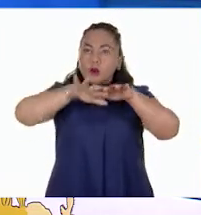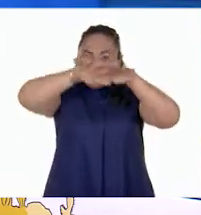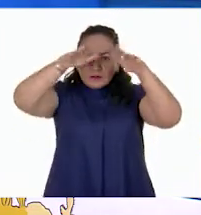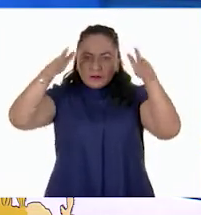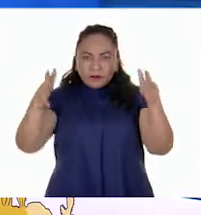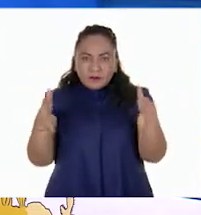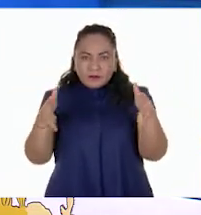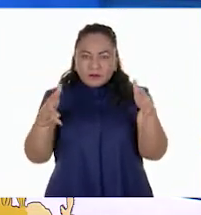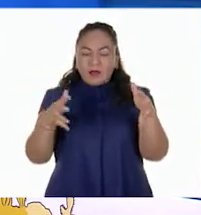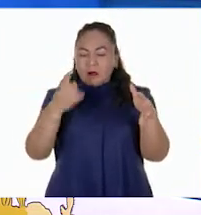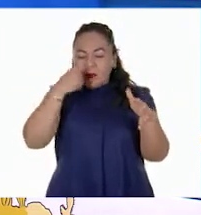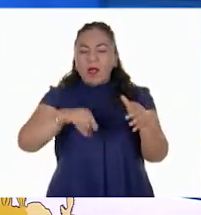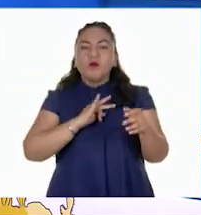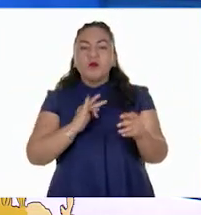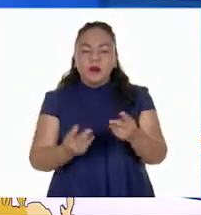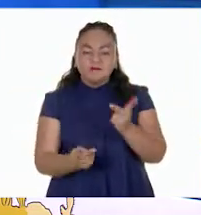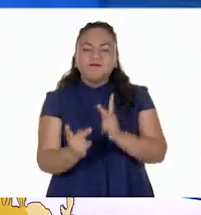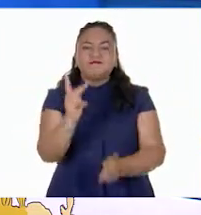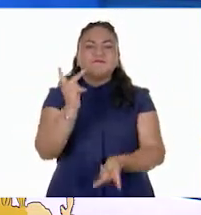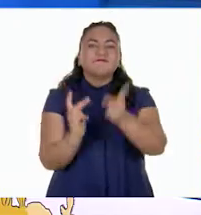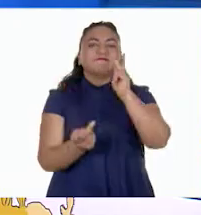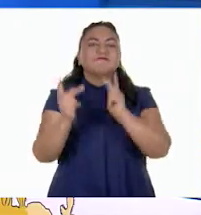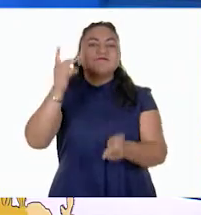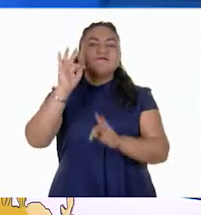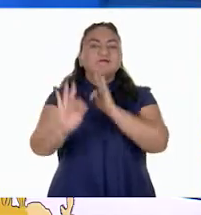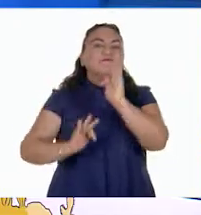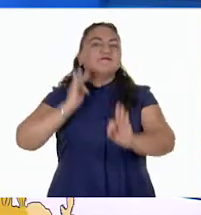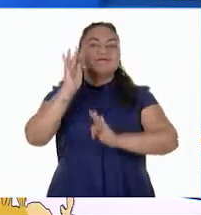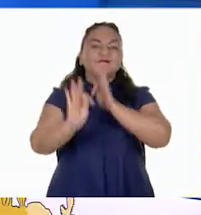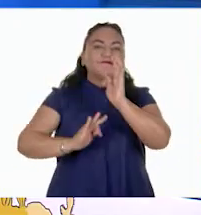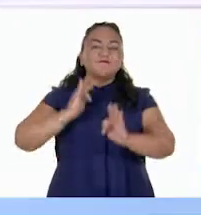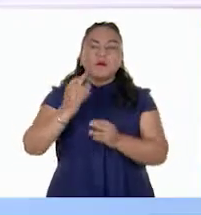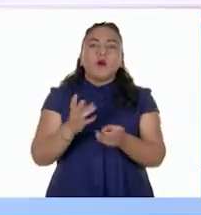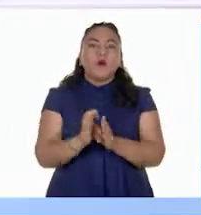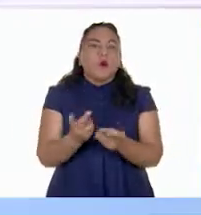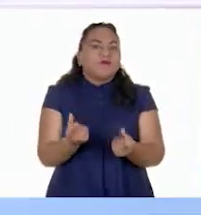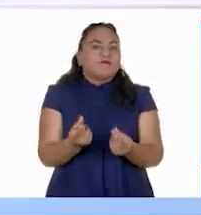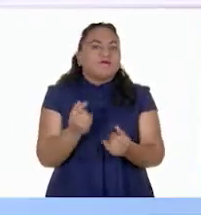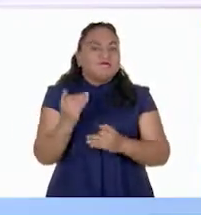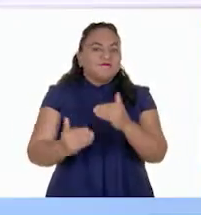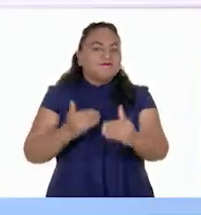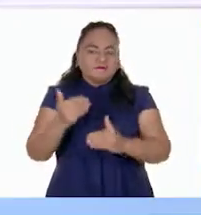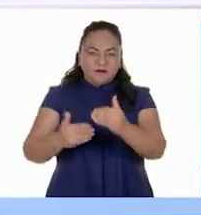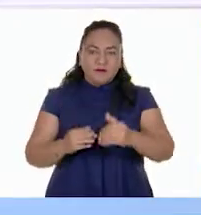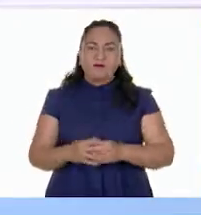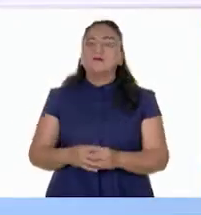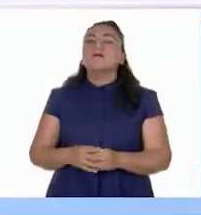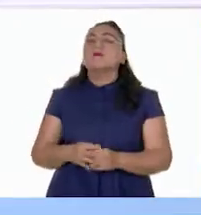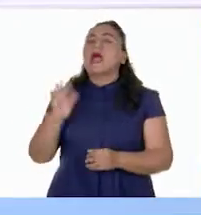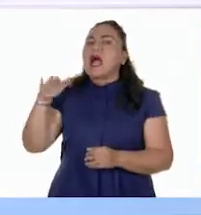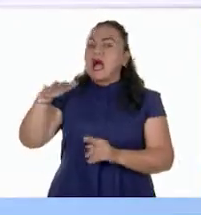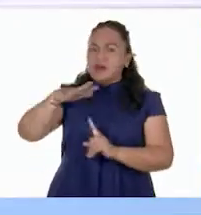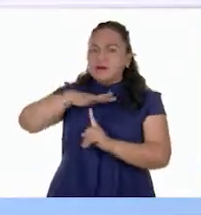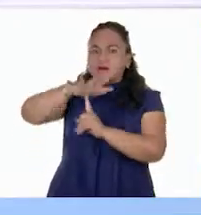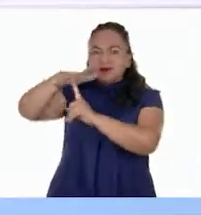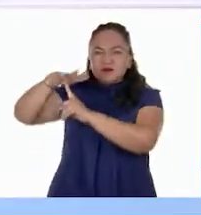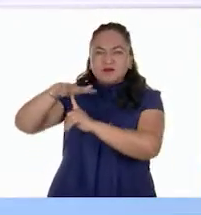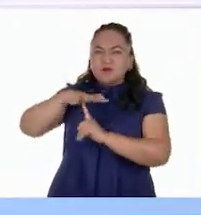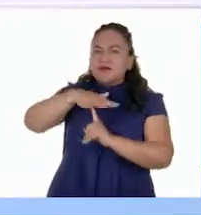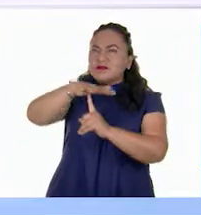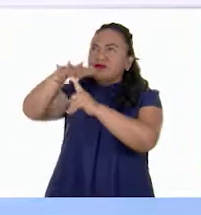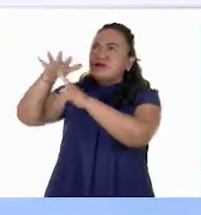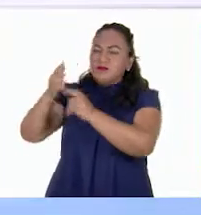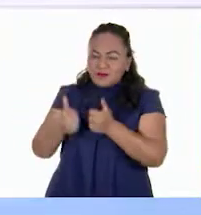que permiten cultivar algunos productos de forma intensiva. ¡Ah! ¡Sí! Como los drones para la agricultura.